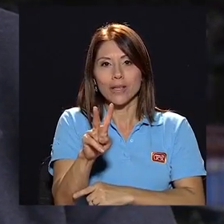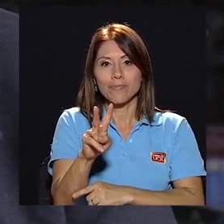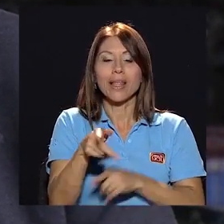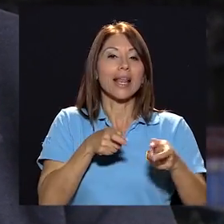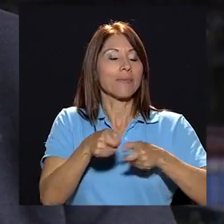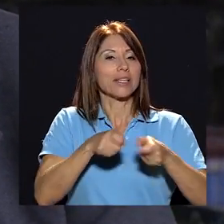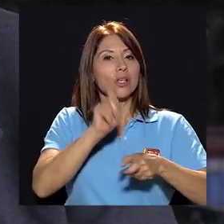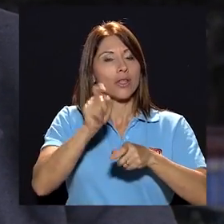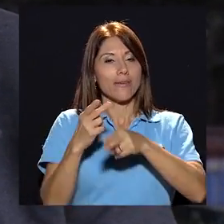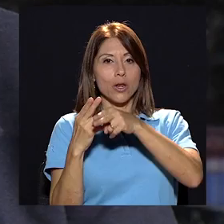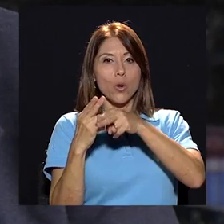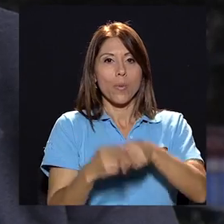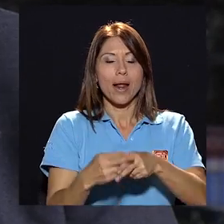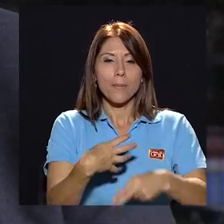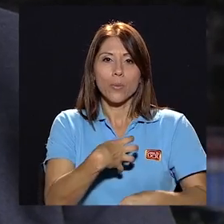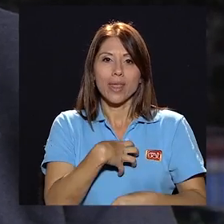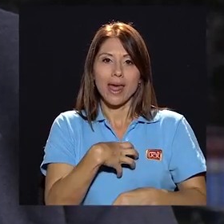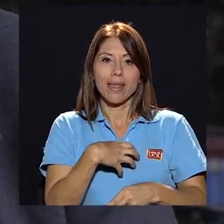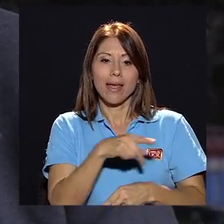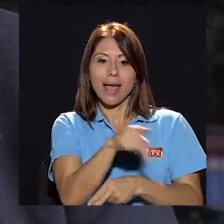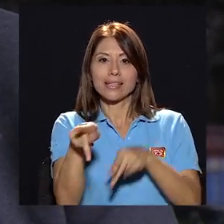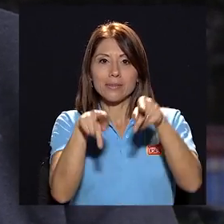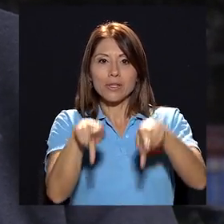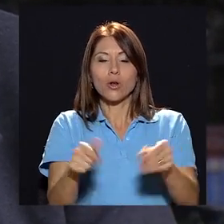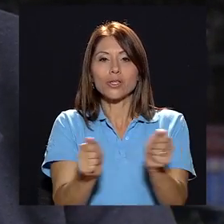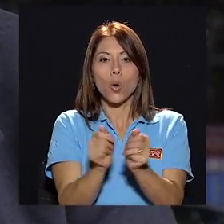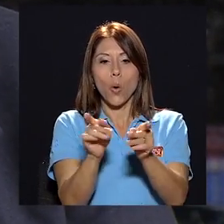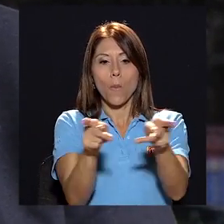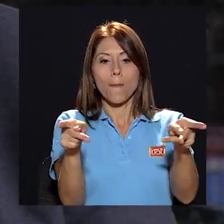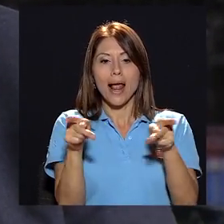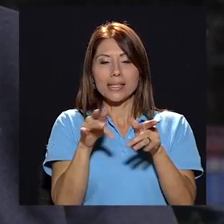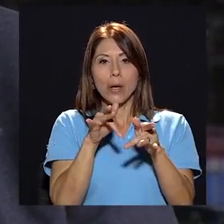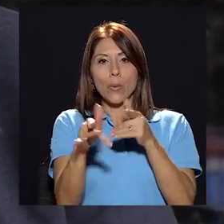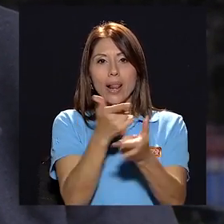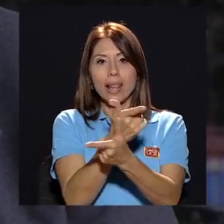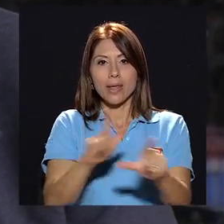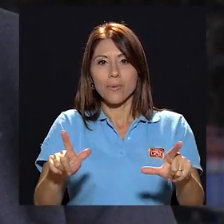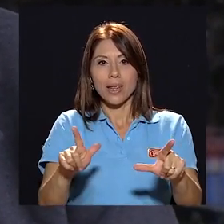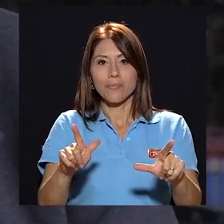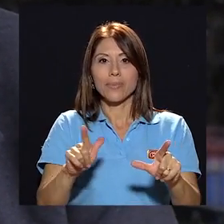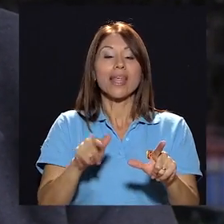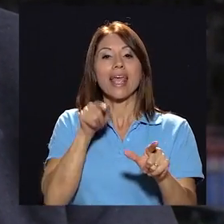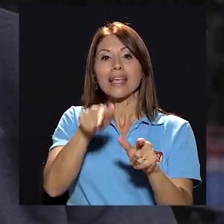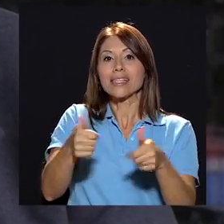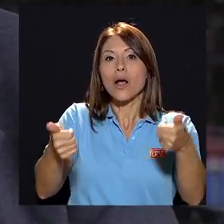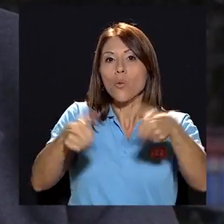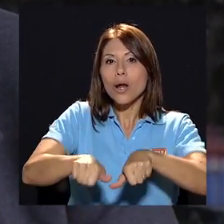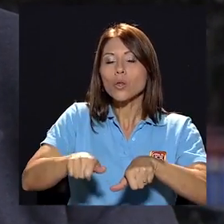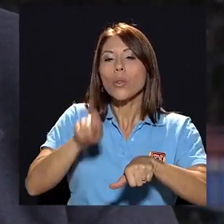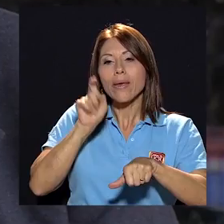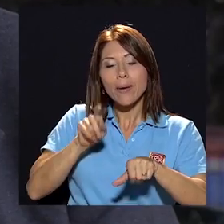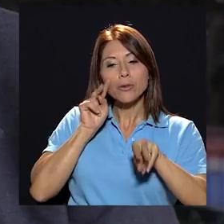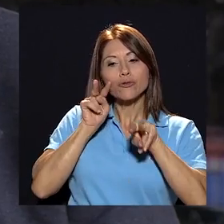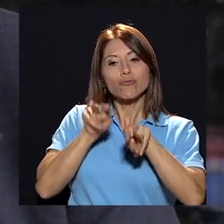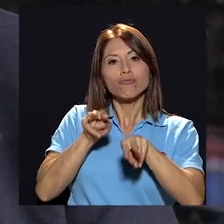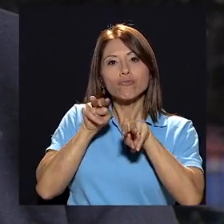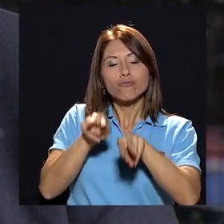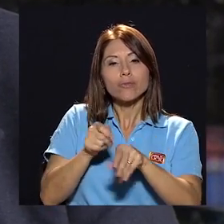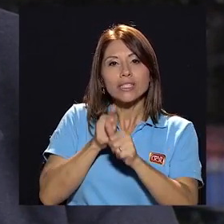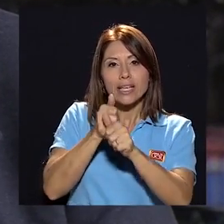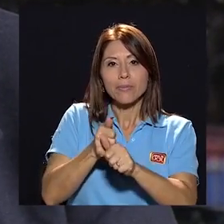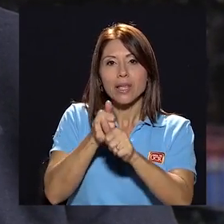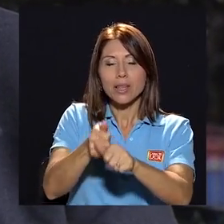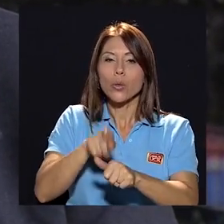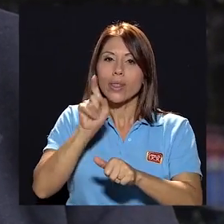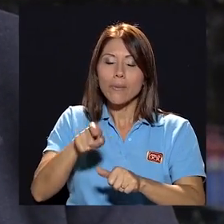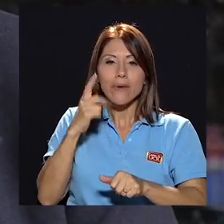propiedad a las personas que tienen la plaza y la plaza está libre. Lo que tenemos que hacer es dar el seguimiento de ese acuerdo y estar supervisando